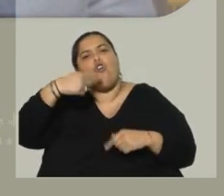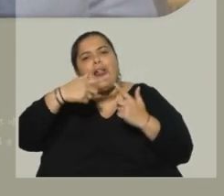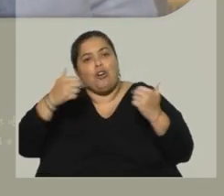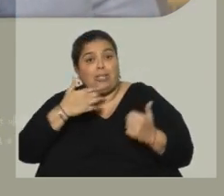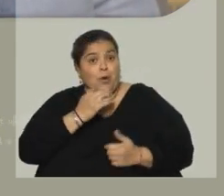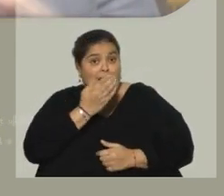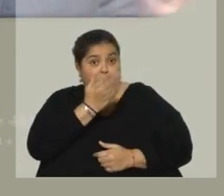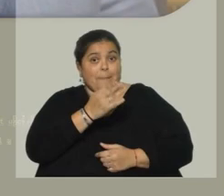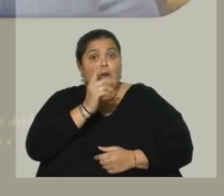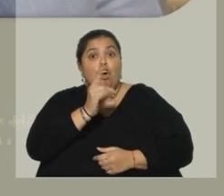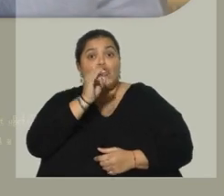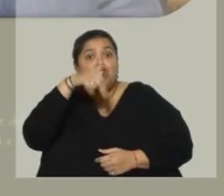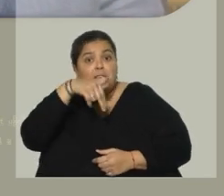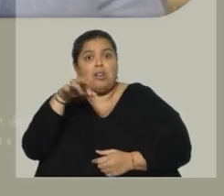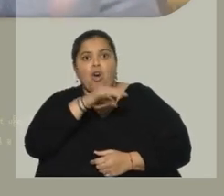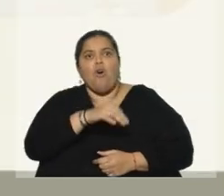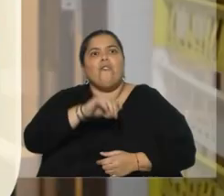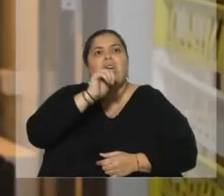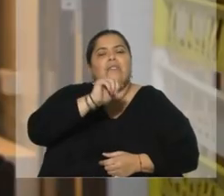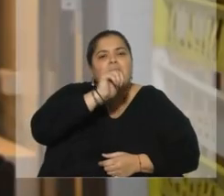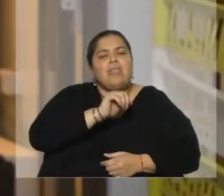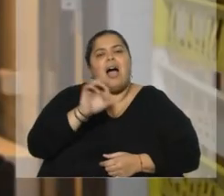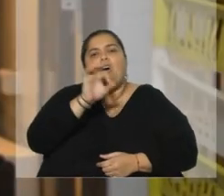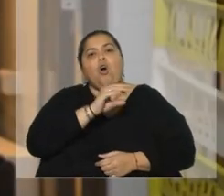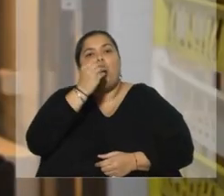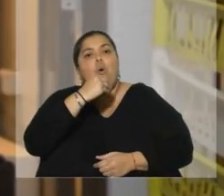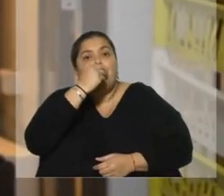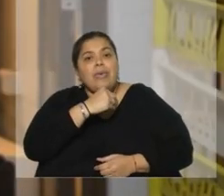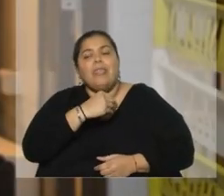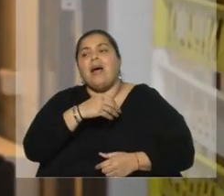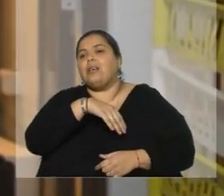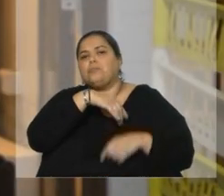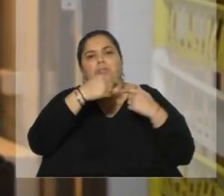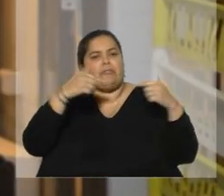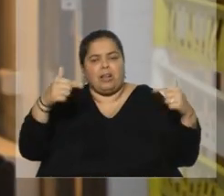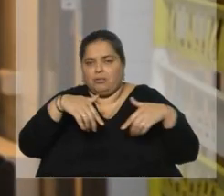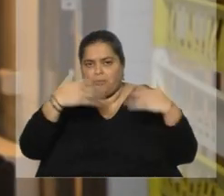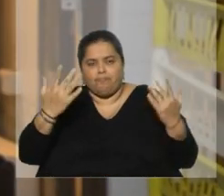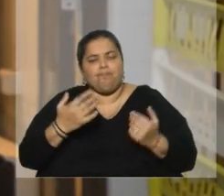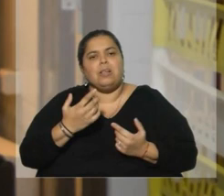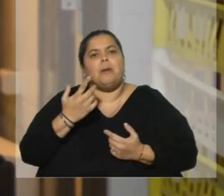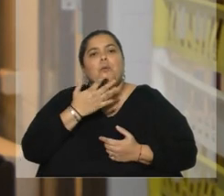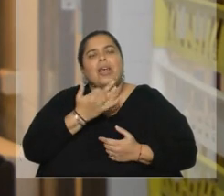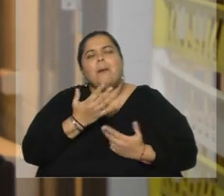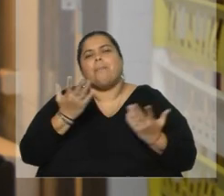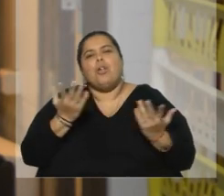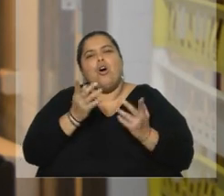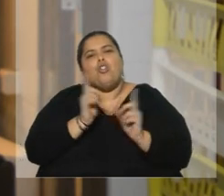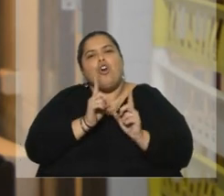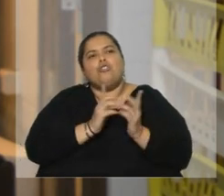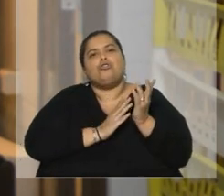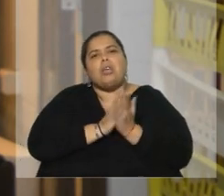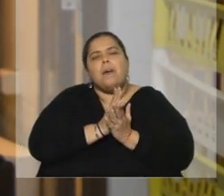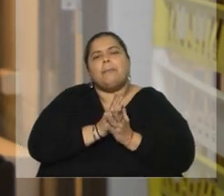el gin o bebidas, comidas, alimentos y demás, para irnos un poco, salir un poco de cómo fue la